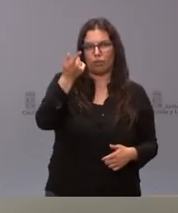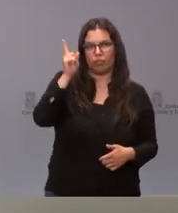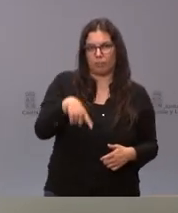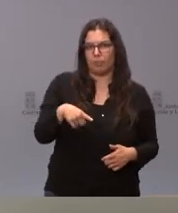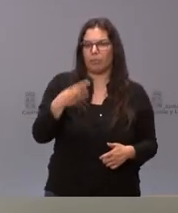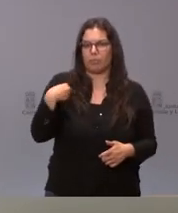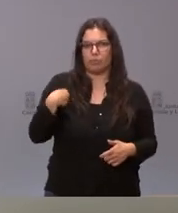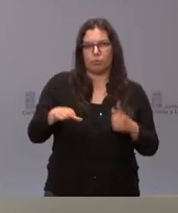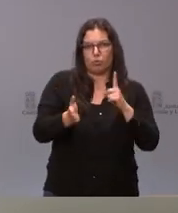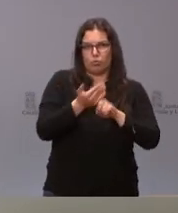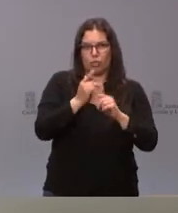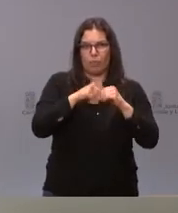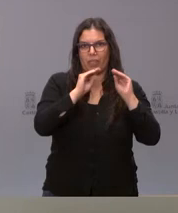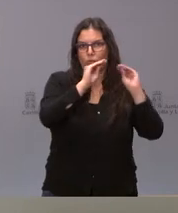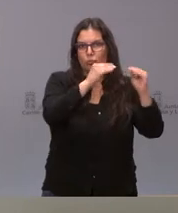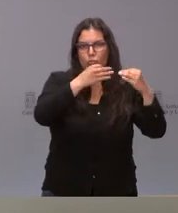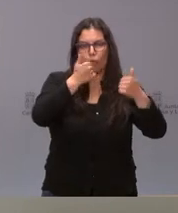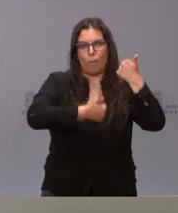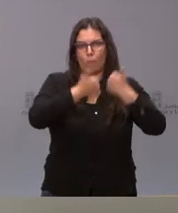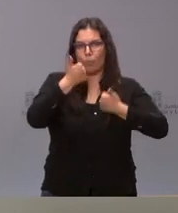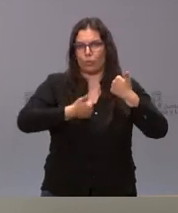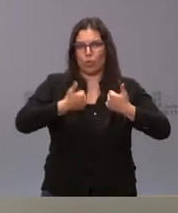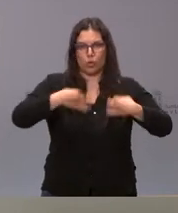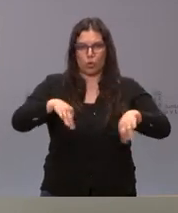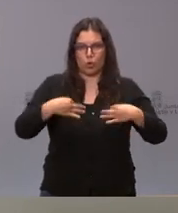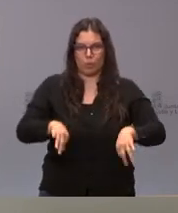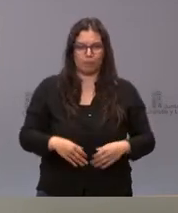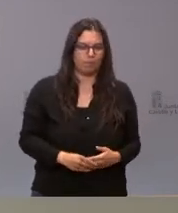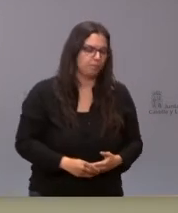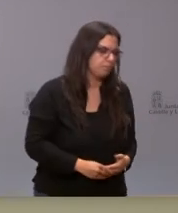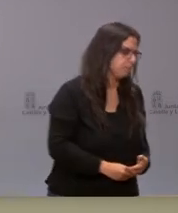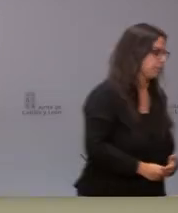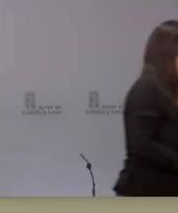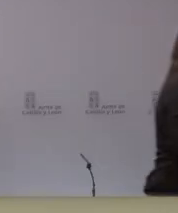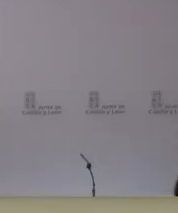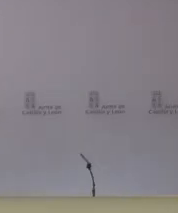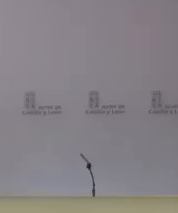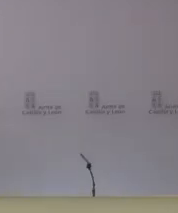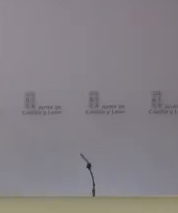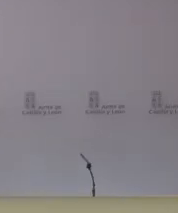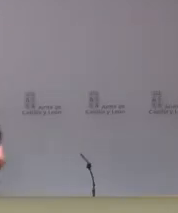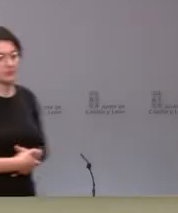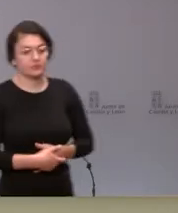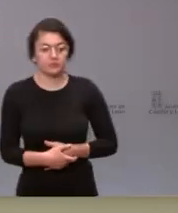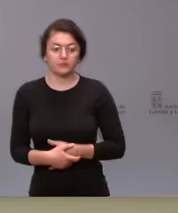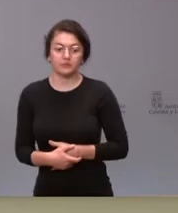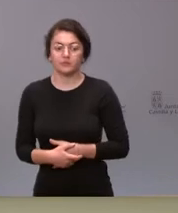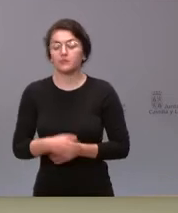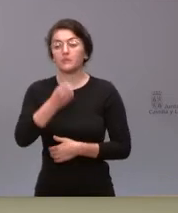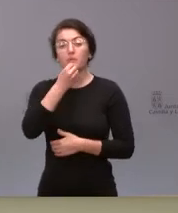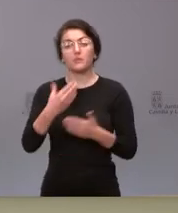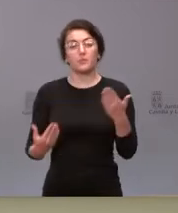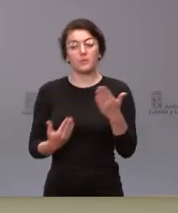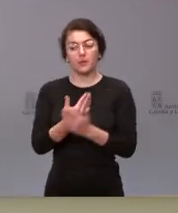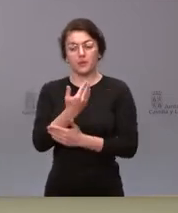a la función pública en este caso por la vía de la oposición establecida al efecto Hola, buenos días Portavoz utiliza la